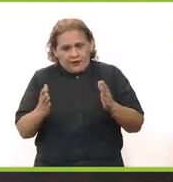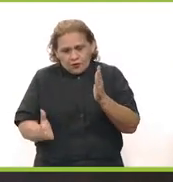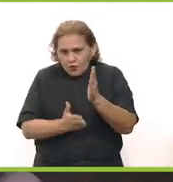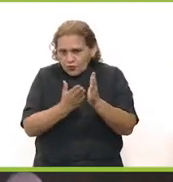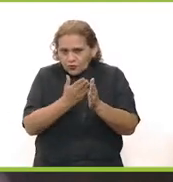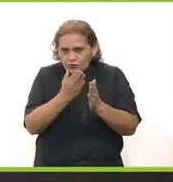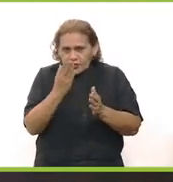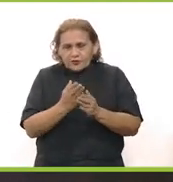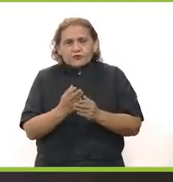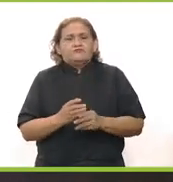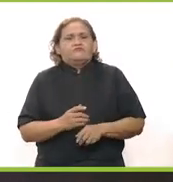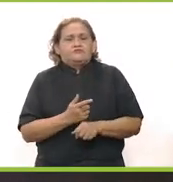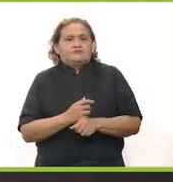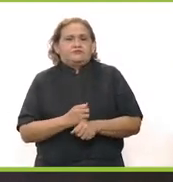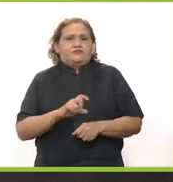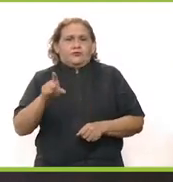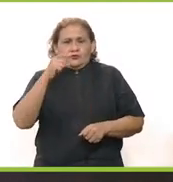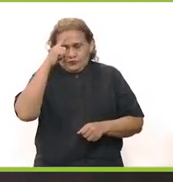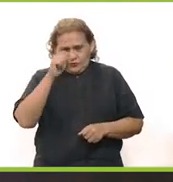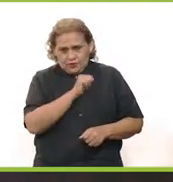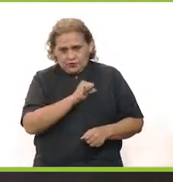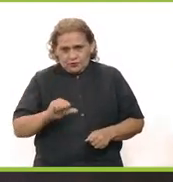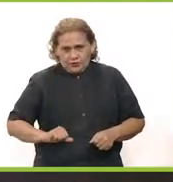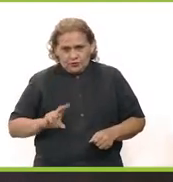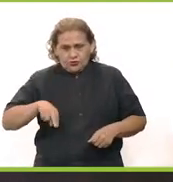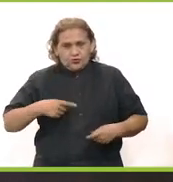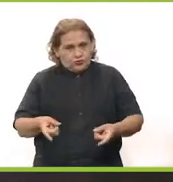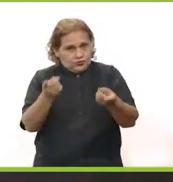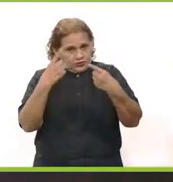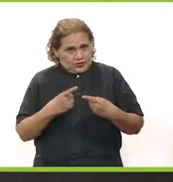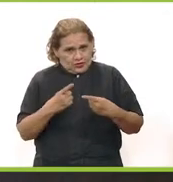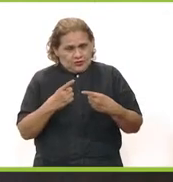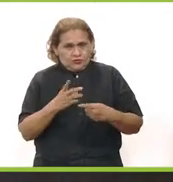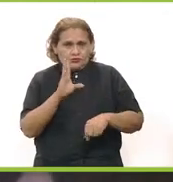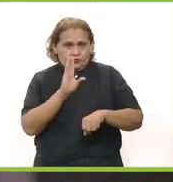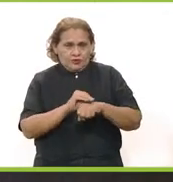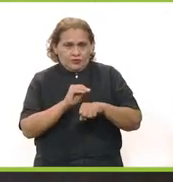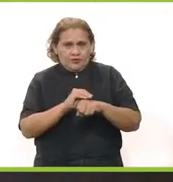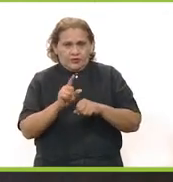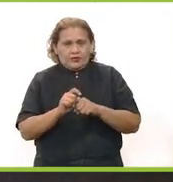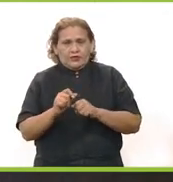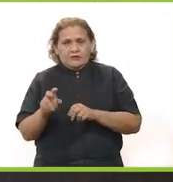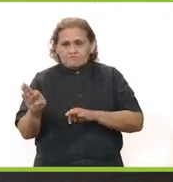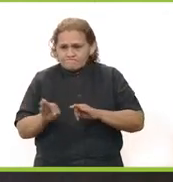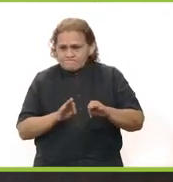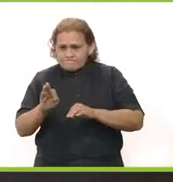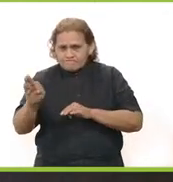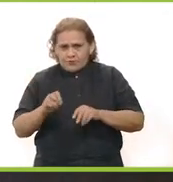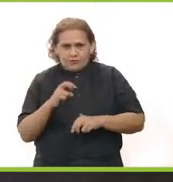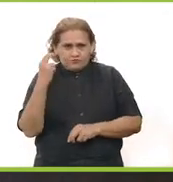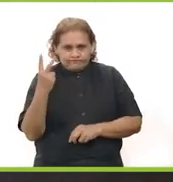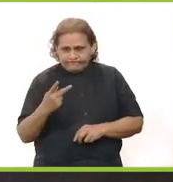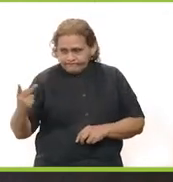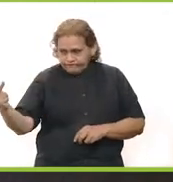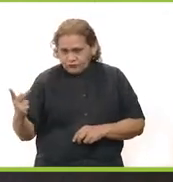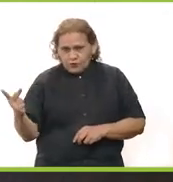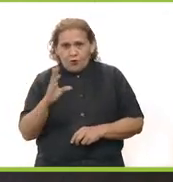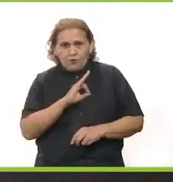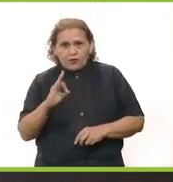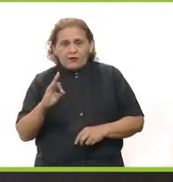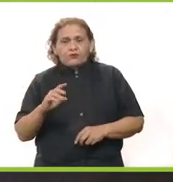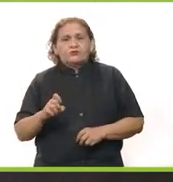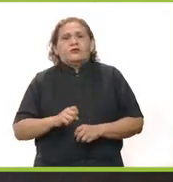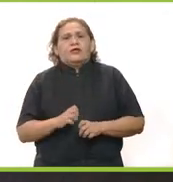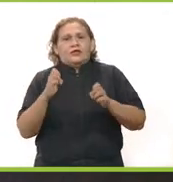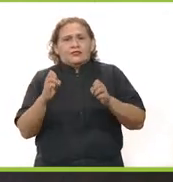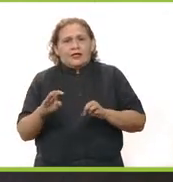construyendo la normal. Y bueno, pues la verdad es que nos ahorra muchísimos recursos el que el Ayuntamiento nos done el terreno y que hoy, de la mano del Ayuntamiento de Meida y el